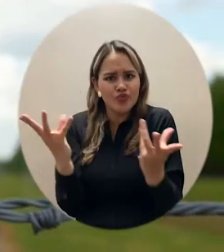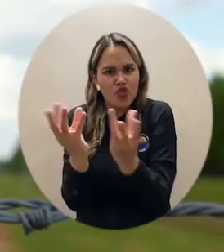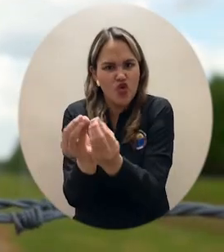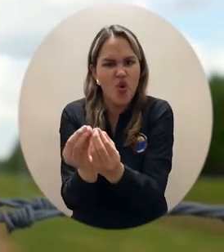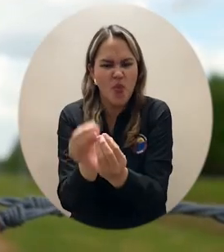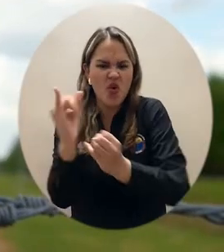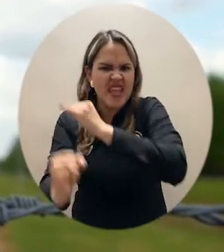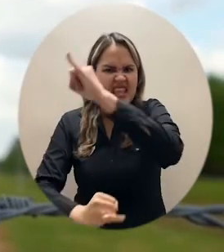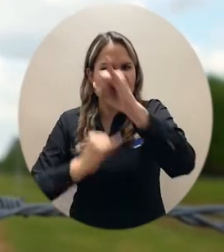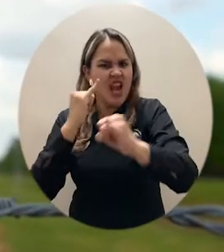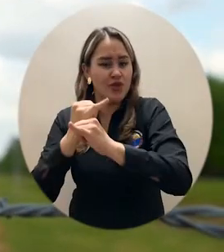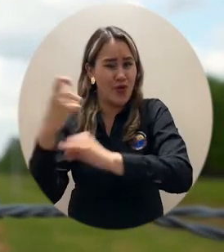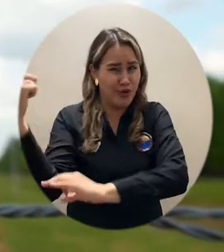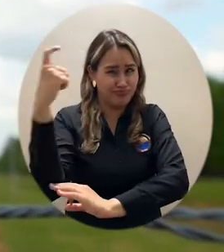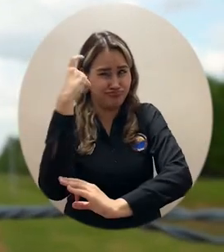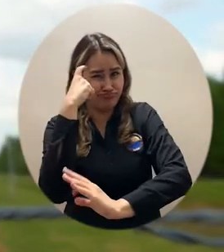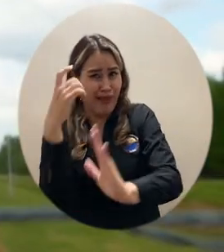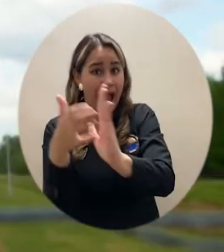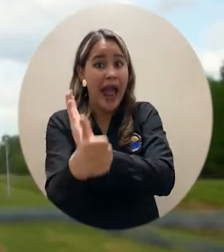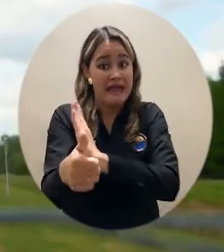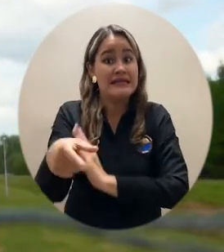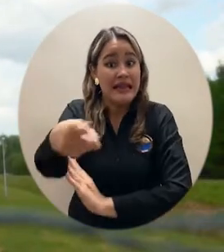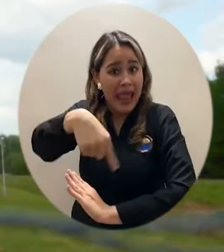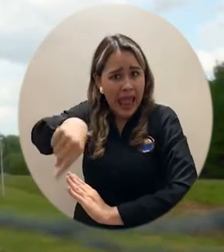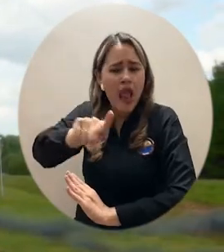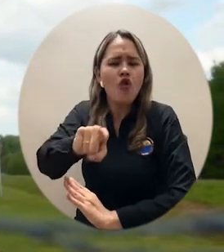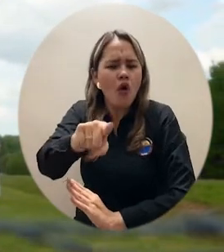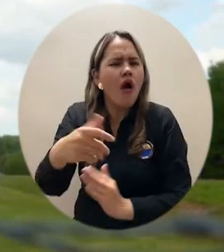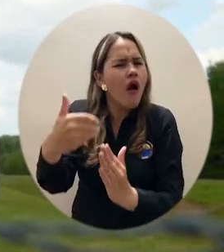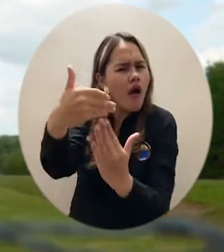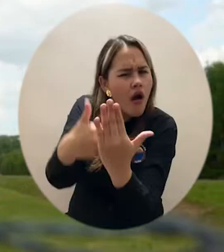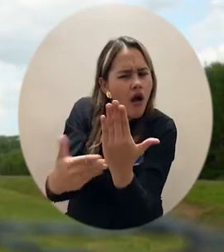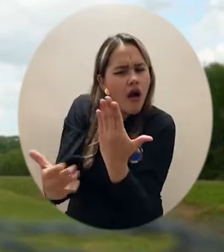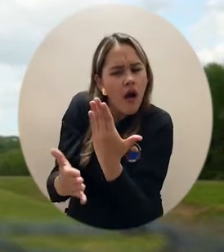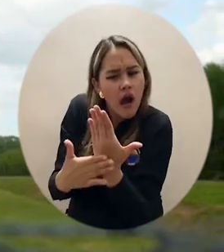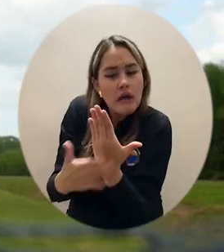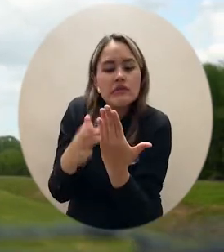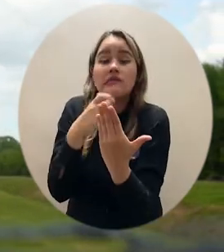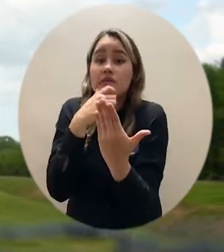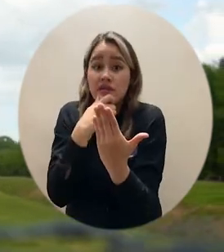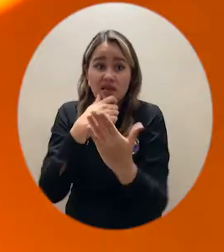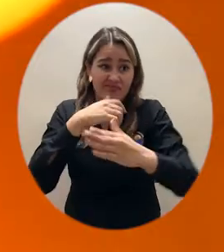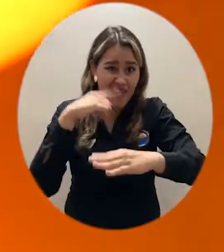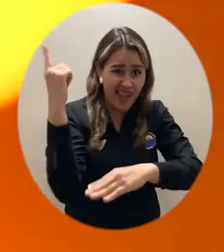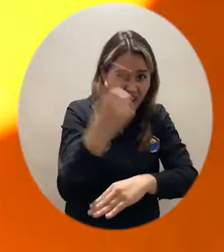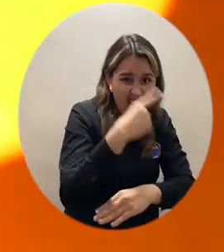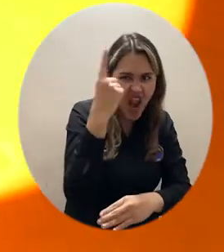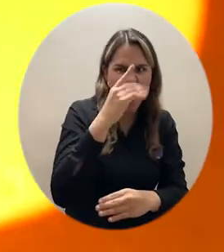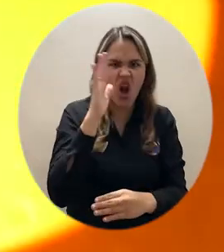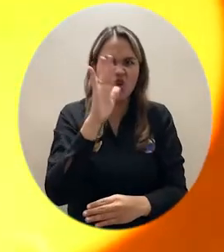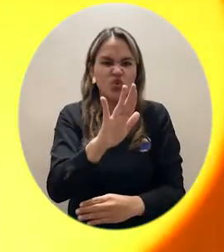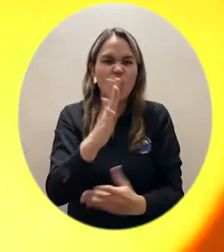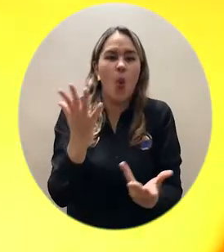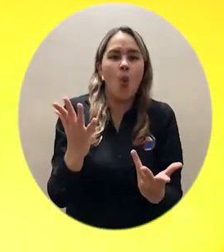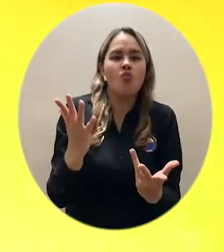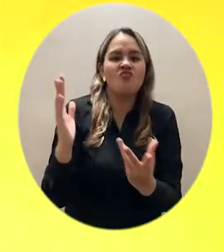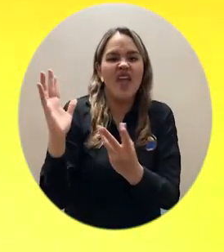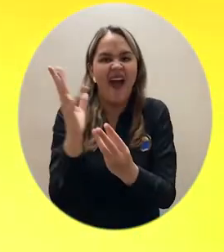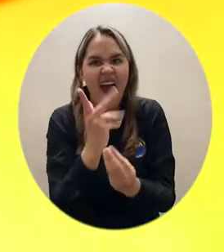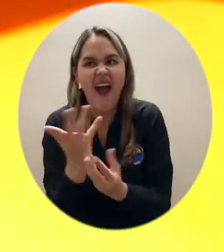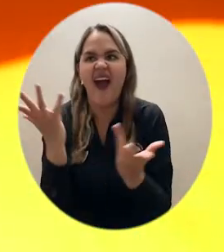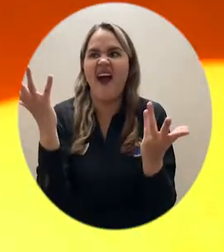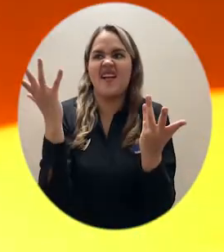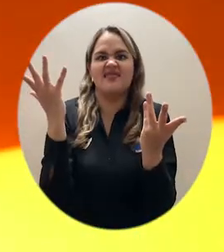afirma en su documento que sin el concurso de las ciencias y las artes, ningún país ha logrado un desarrollo